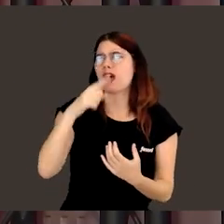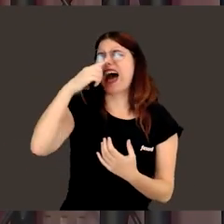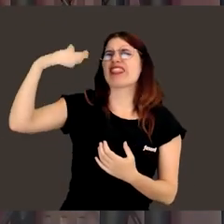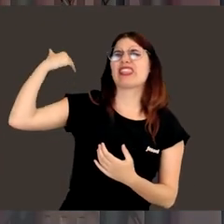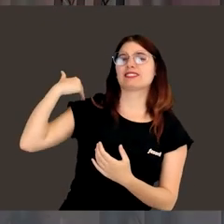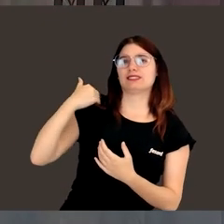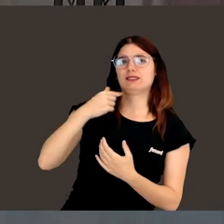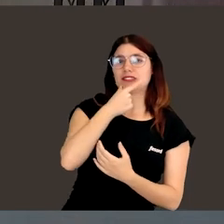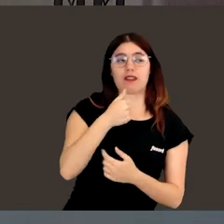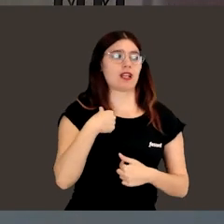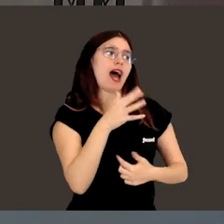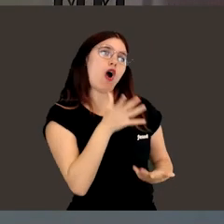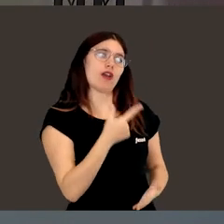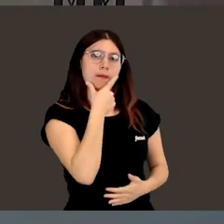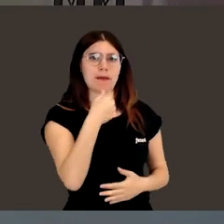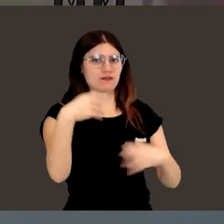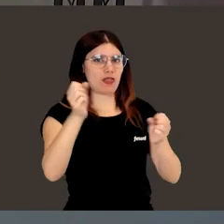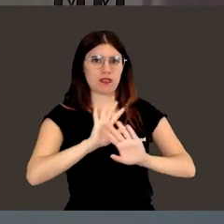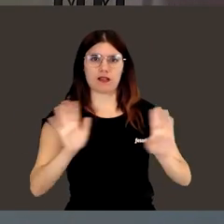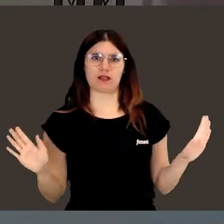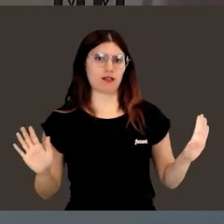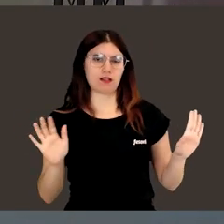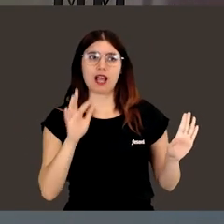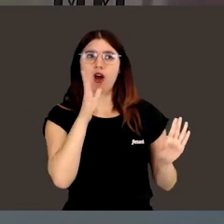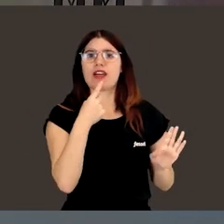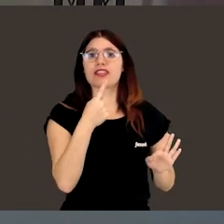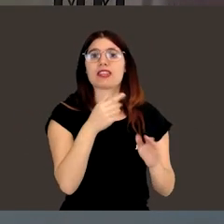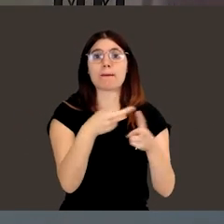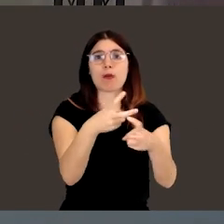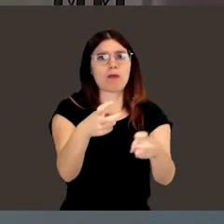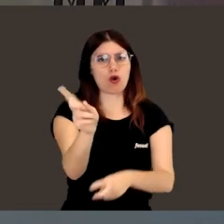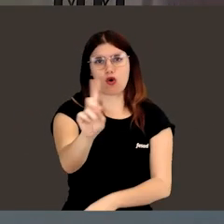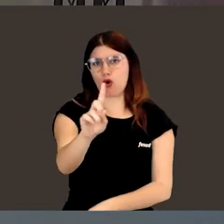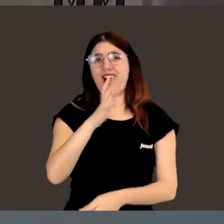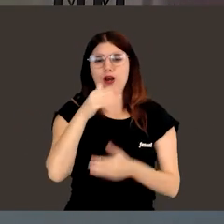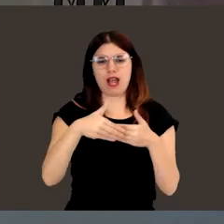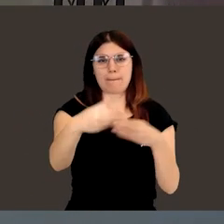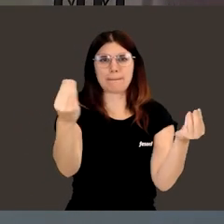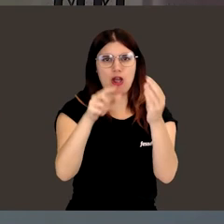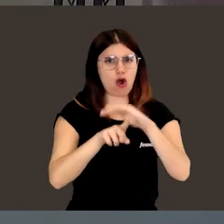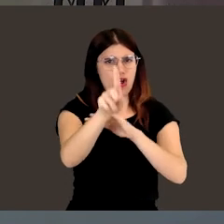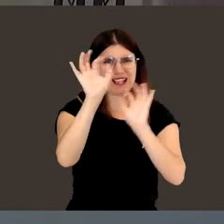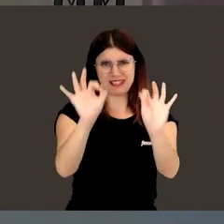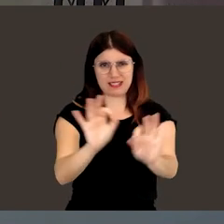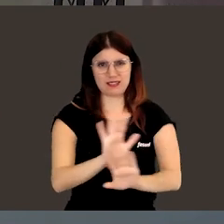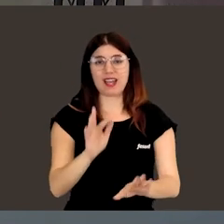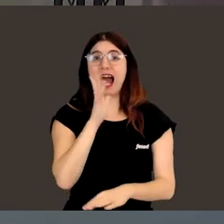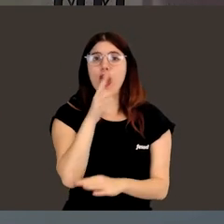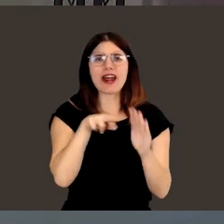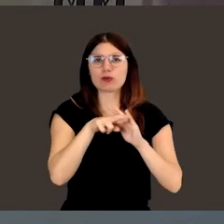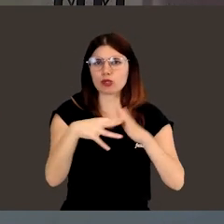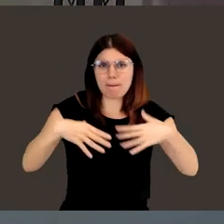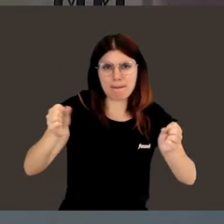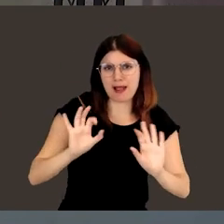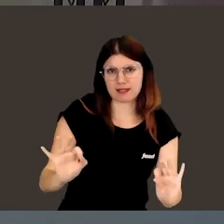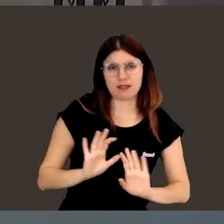hace unos años, María? Hombre, ahora, sin duda alguna, la gente dice que cada vez vamos a peor. Es mentira, cada vez vamos a mejor. Ahora